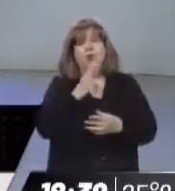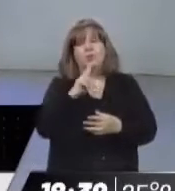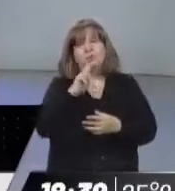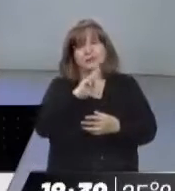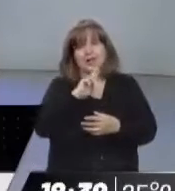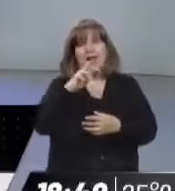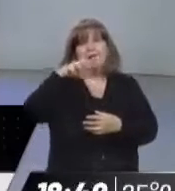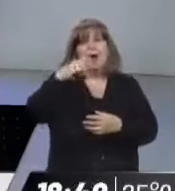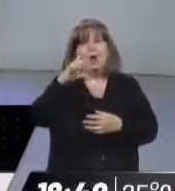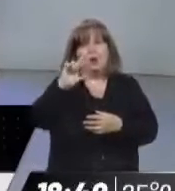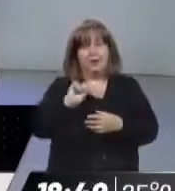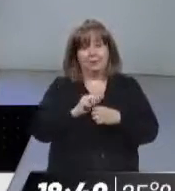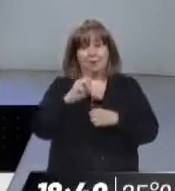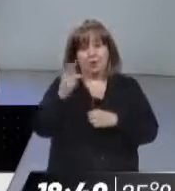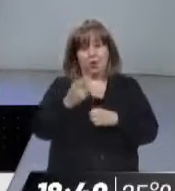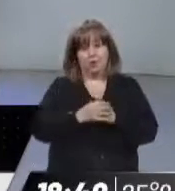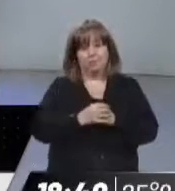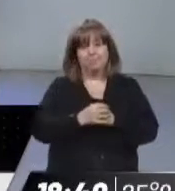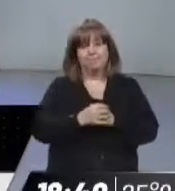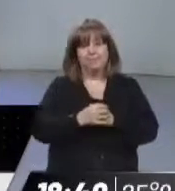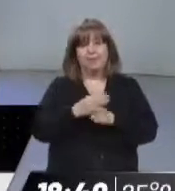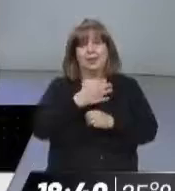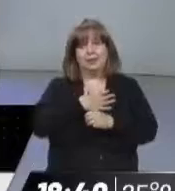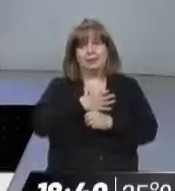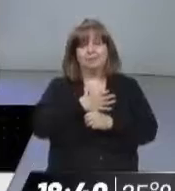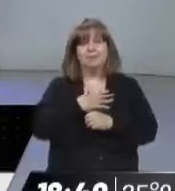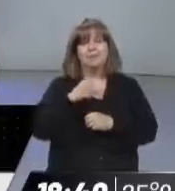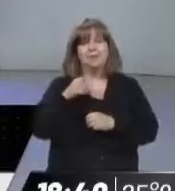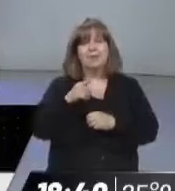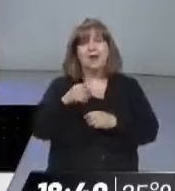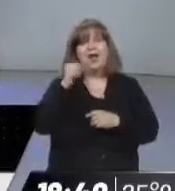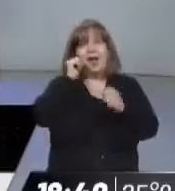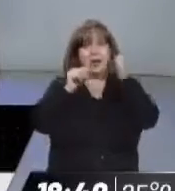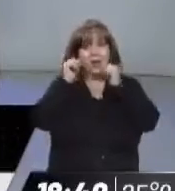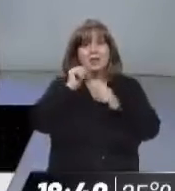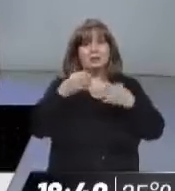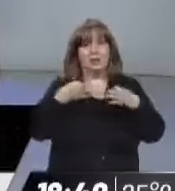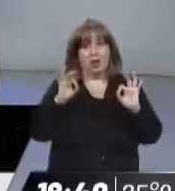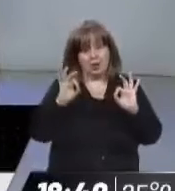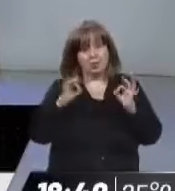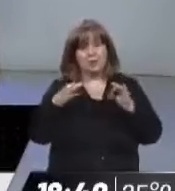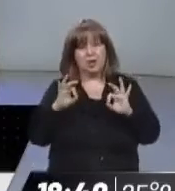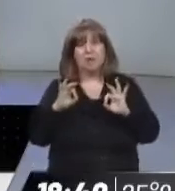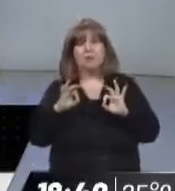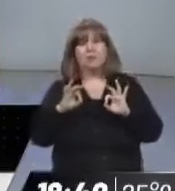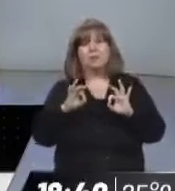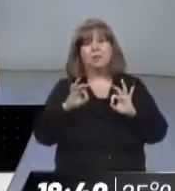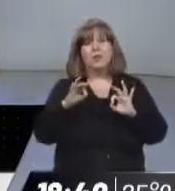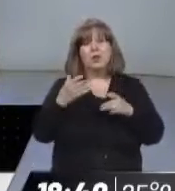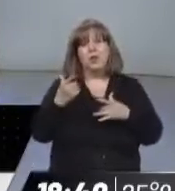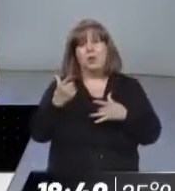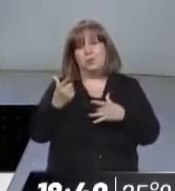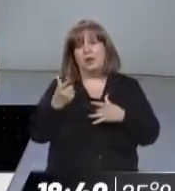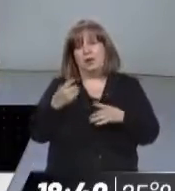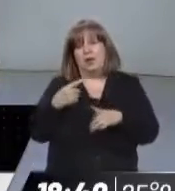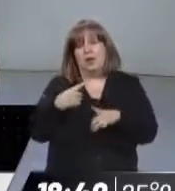chica, Paula Fleitas. Exactamente, que falleció lamentablemente, y el resto de los heridos todos fuera de peligro. Hasta acá, felizmente, esa buena